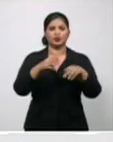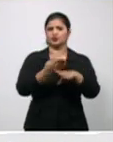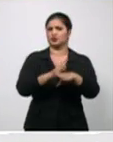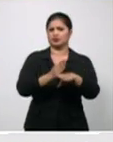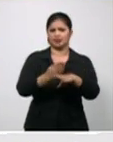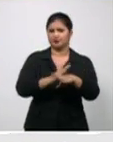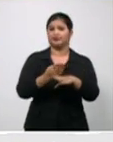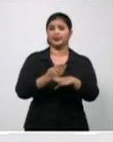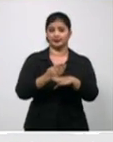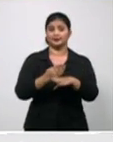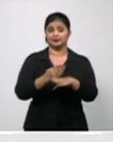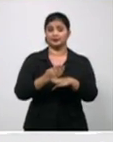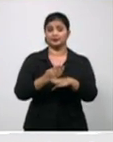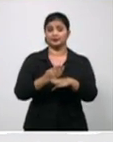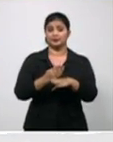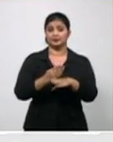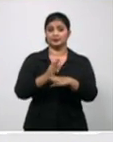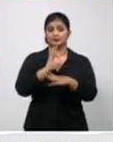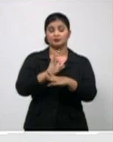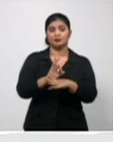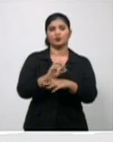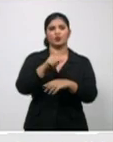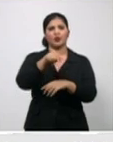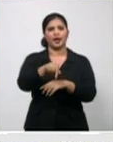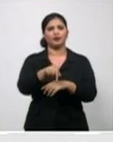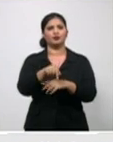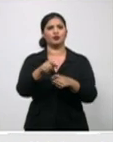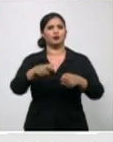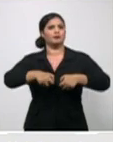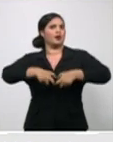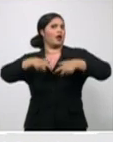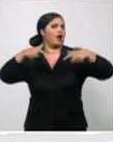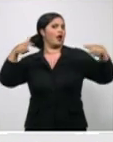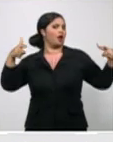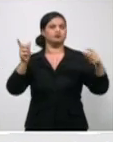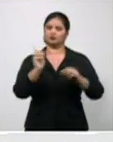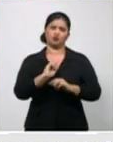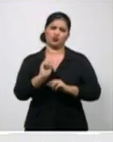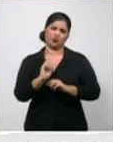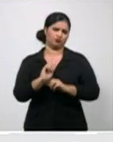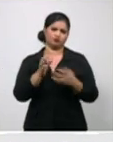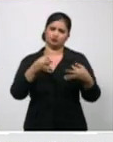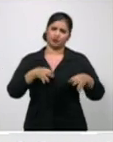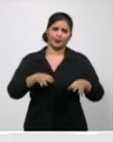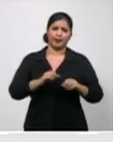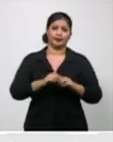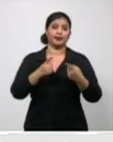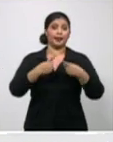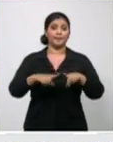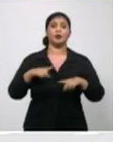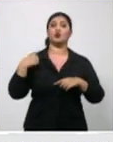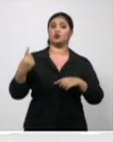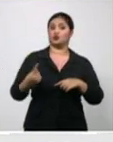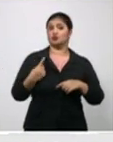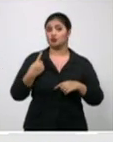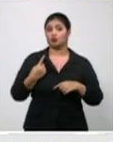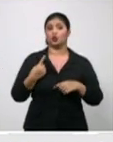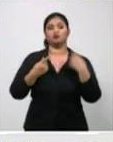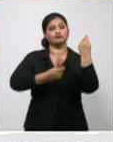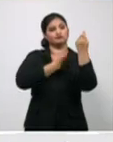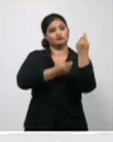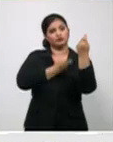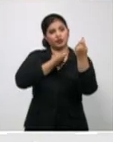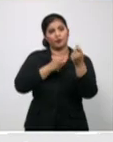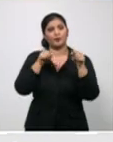no es elevada, pero de toda forma nosotros trabajamos para que sea todavía